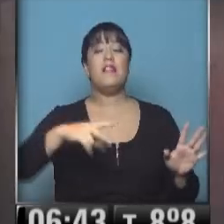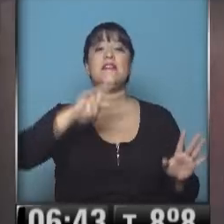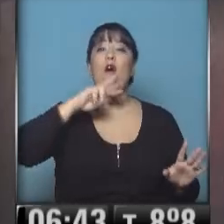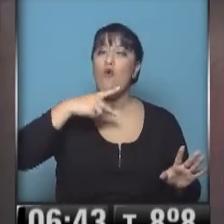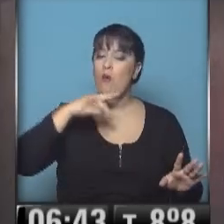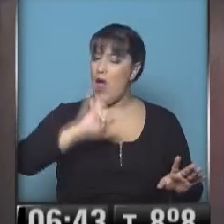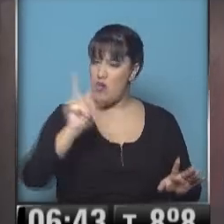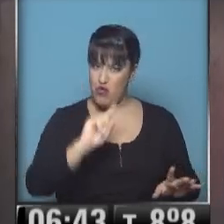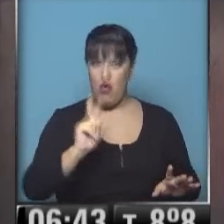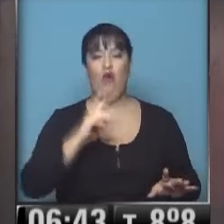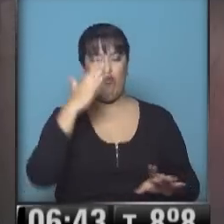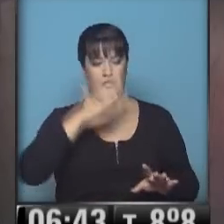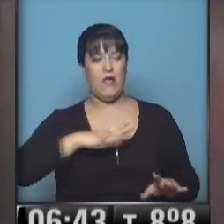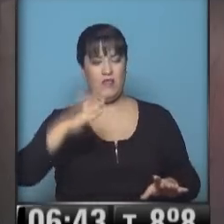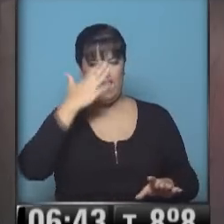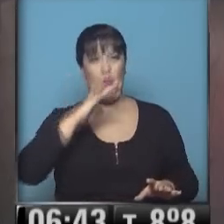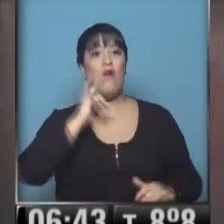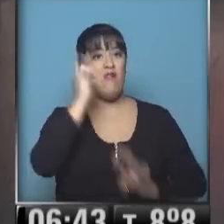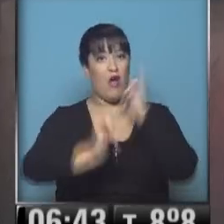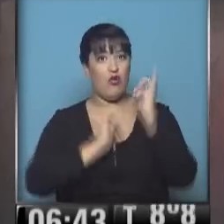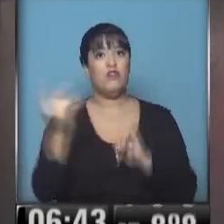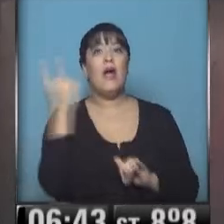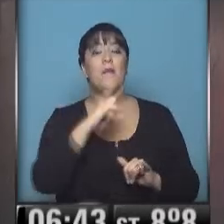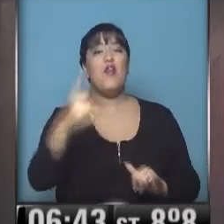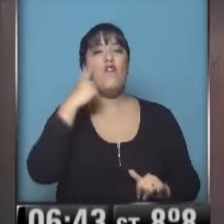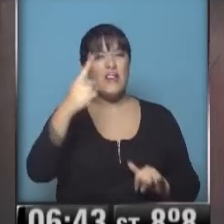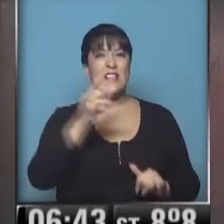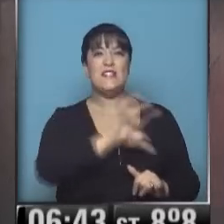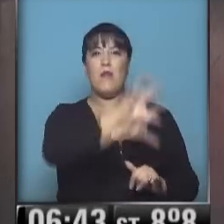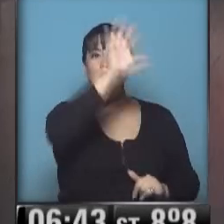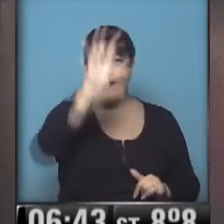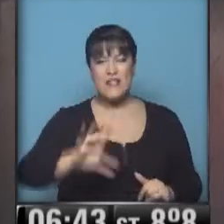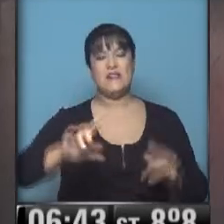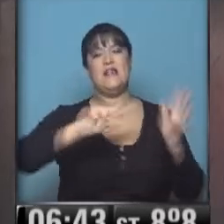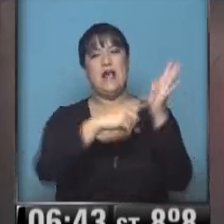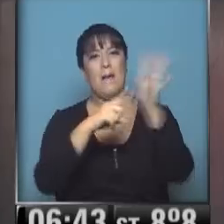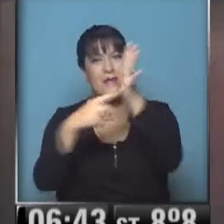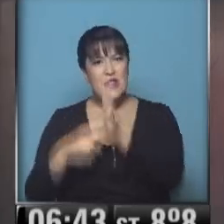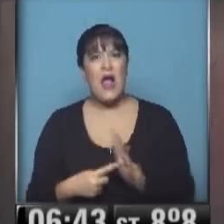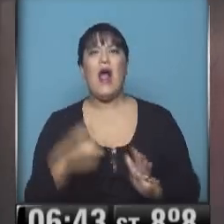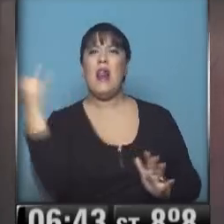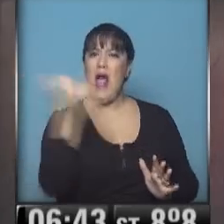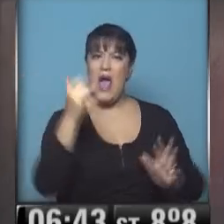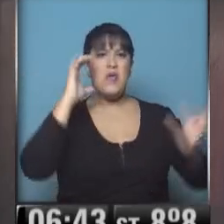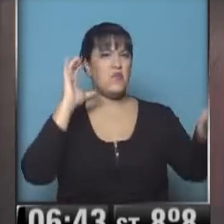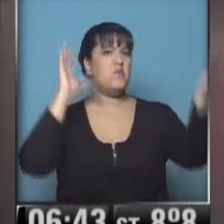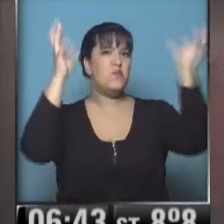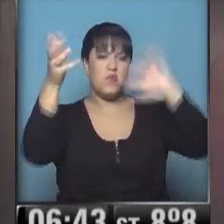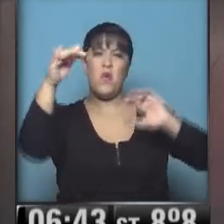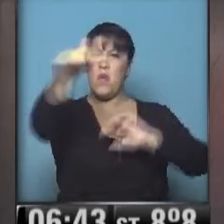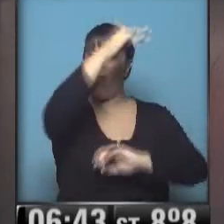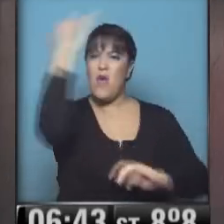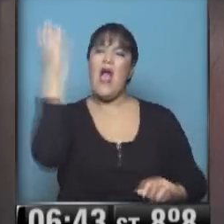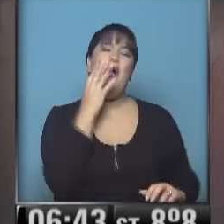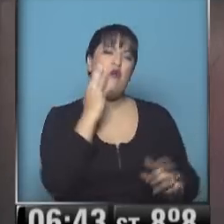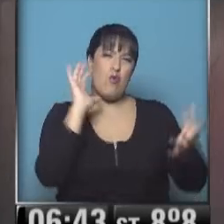compartir en un ratito nada más. Pero fíjense que para las capitales de provincia y San Rafael. Todo con cielo despejado, algo nublado. Una